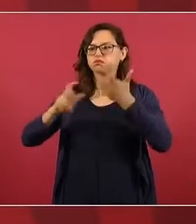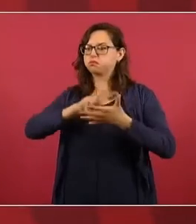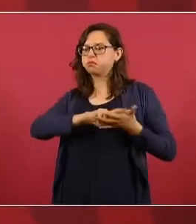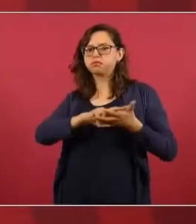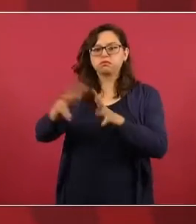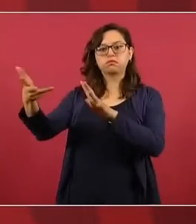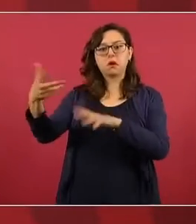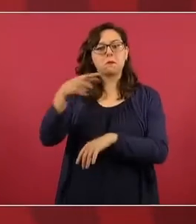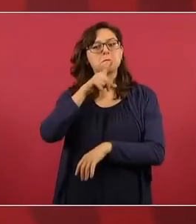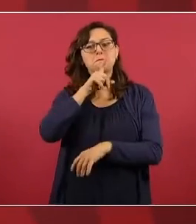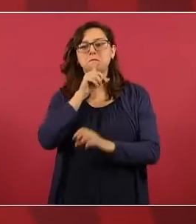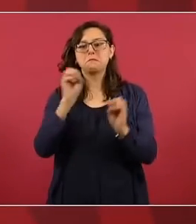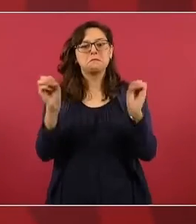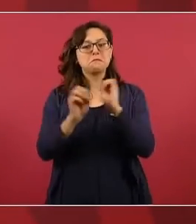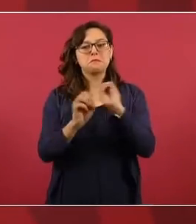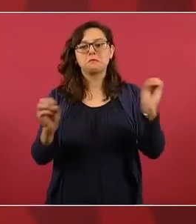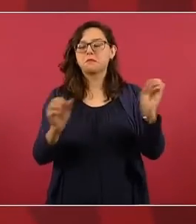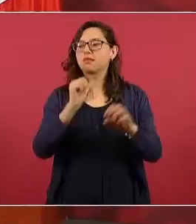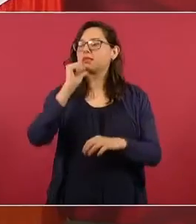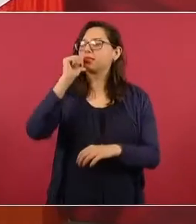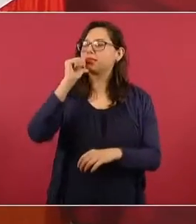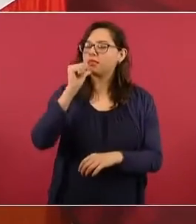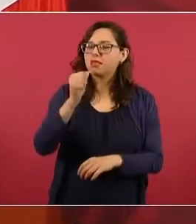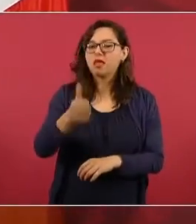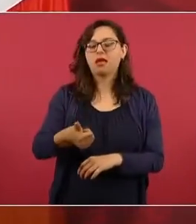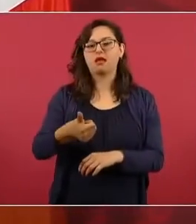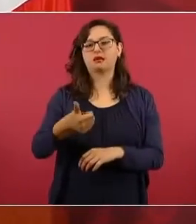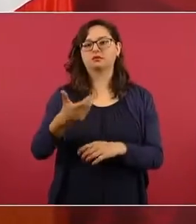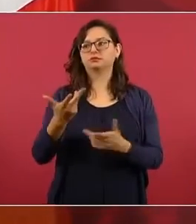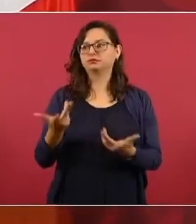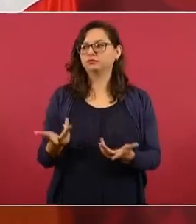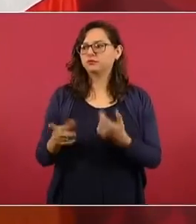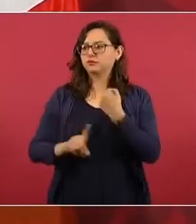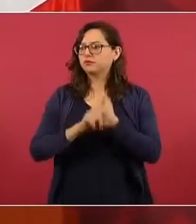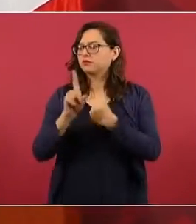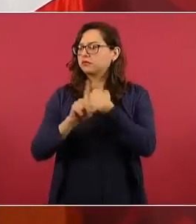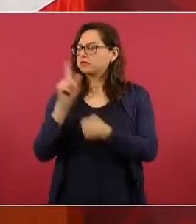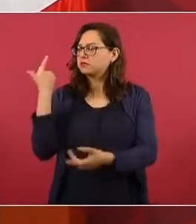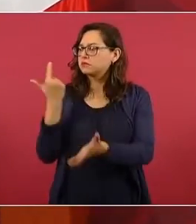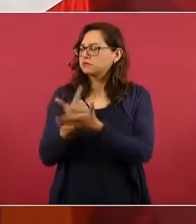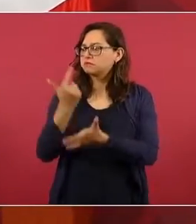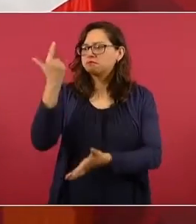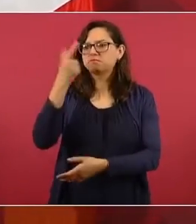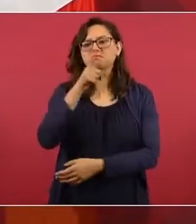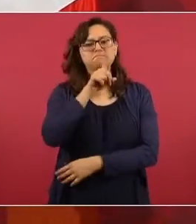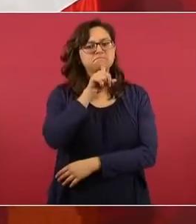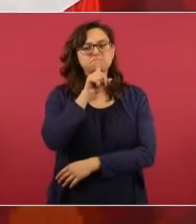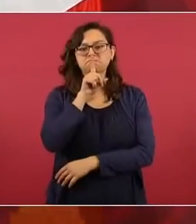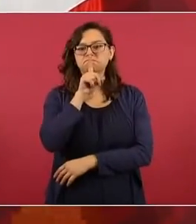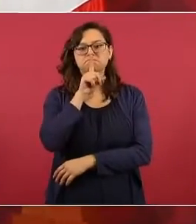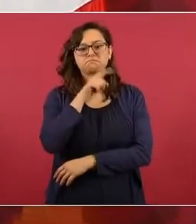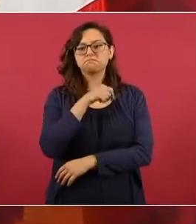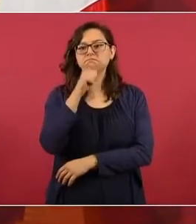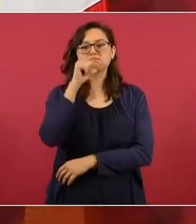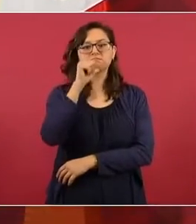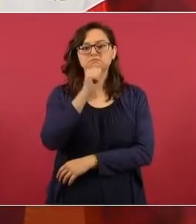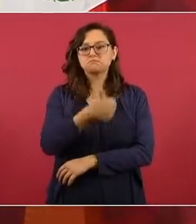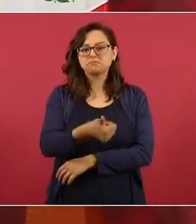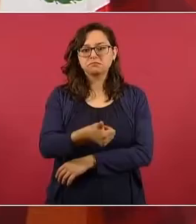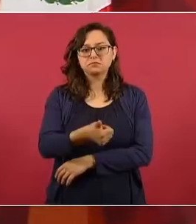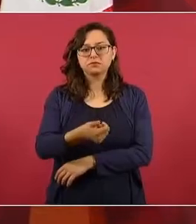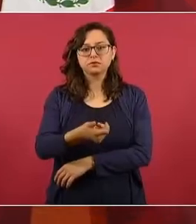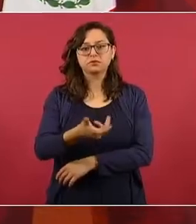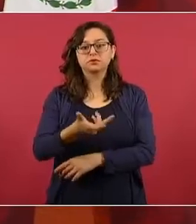graves, a pesar de que